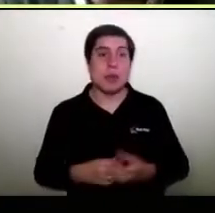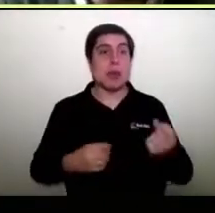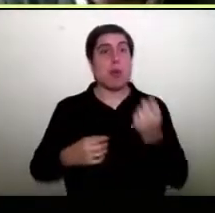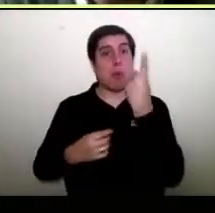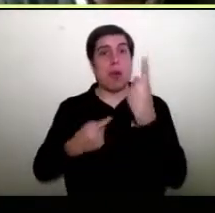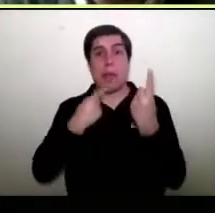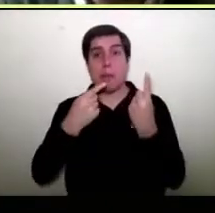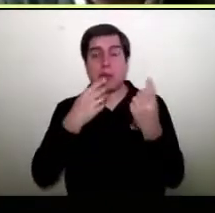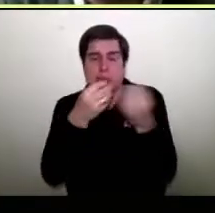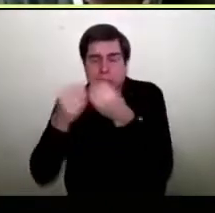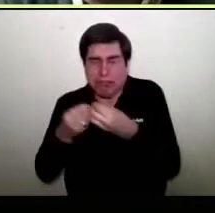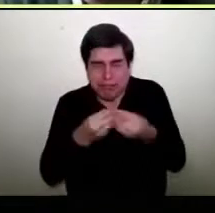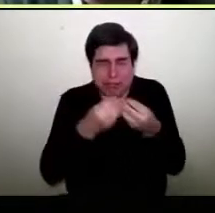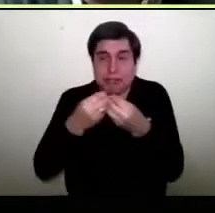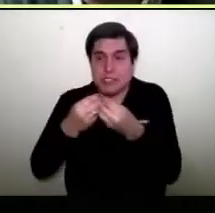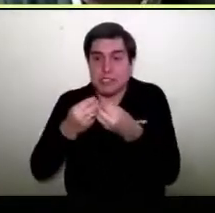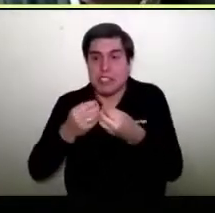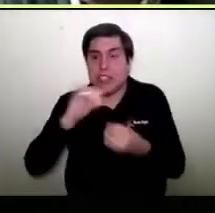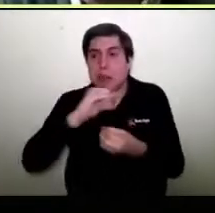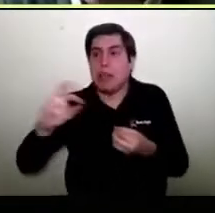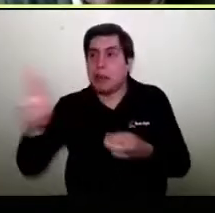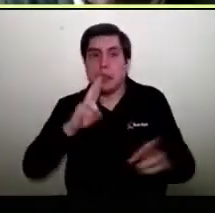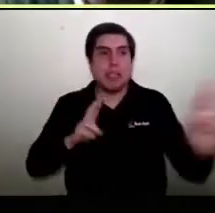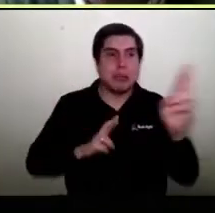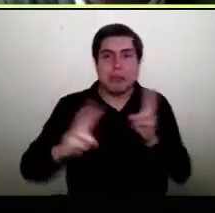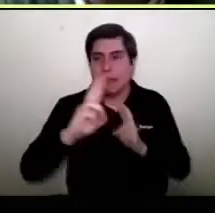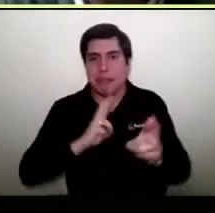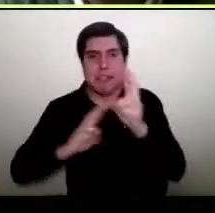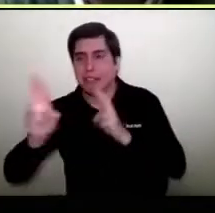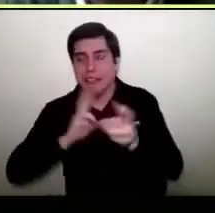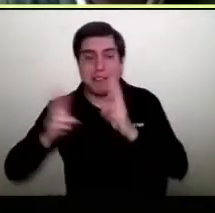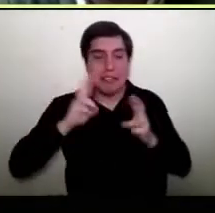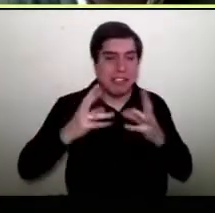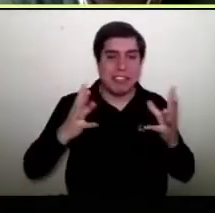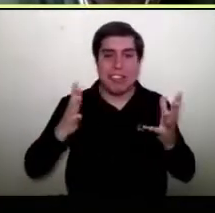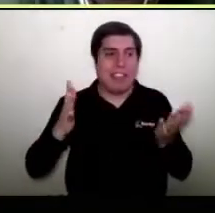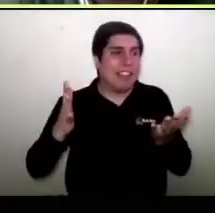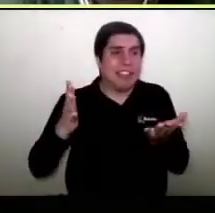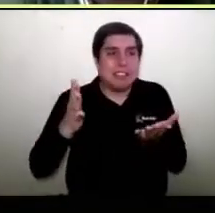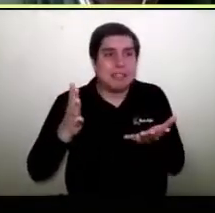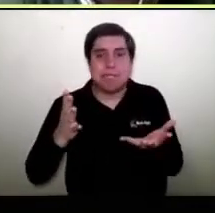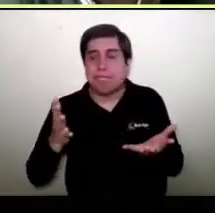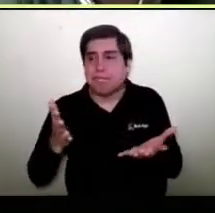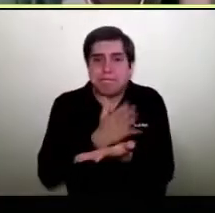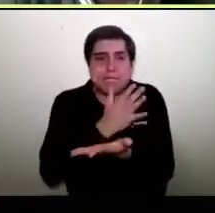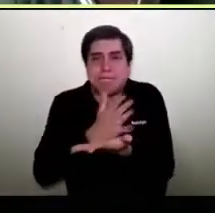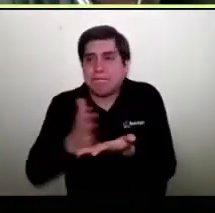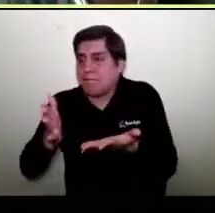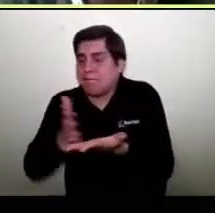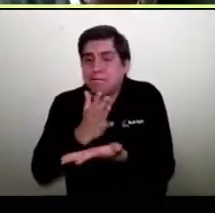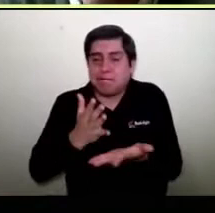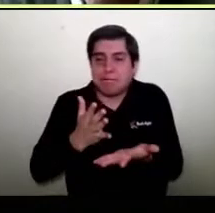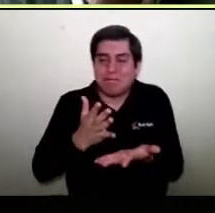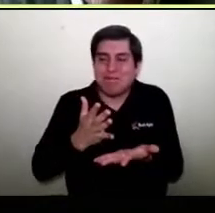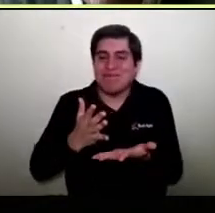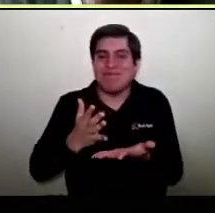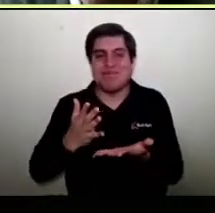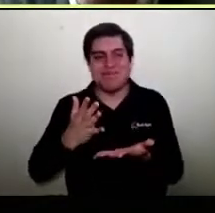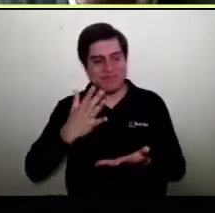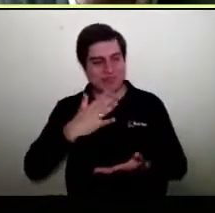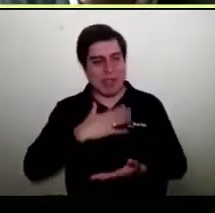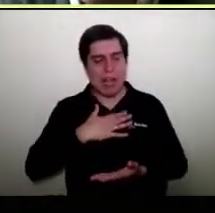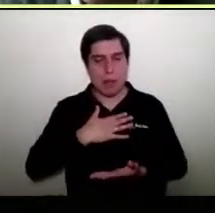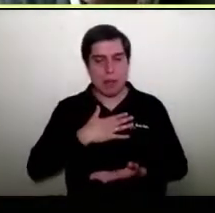muchas preguntas, y en el fondo el mundo me responde con muchas respuestas, tengo que intentar de empezar a saber qué sirve para mí. Y lo que yo quiero